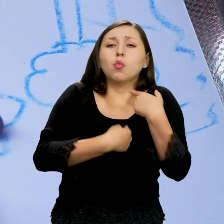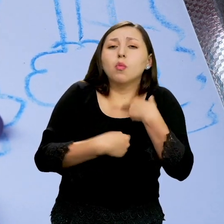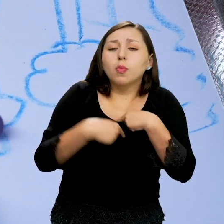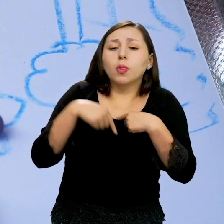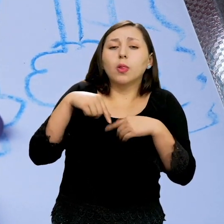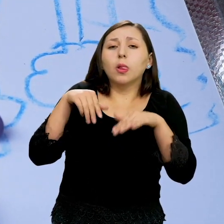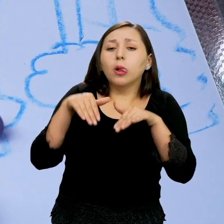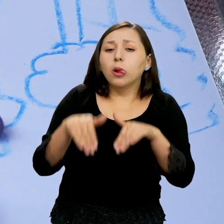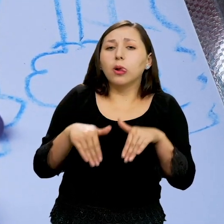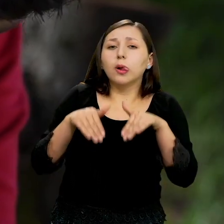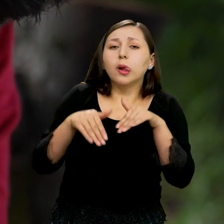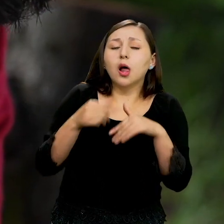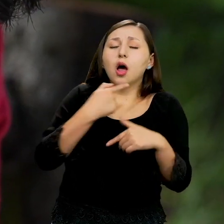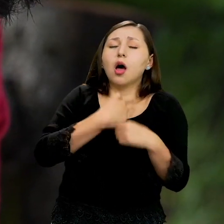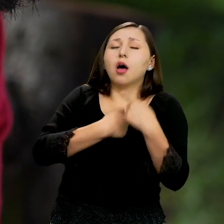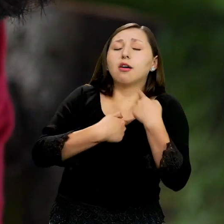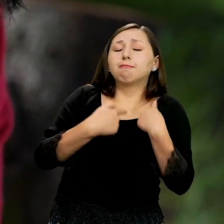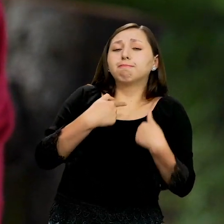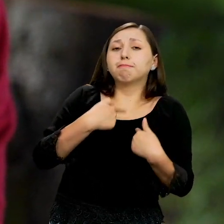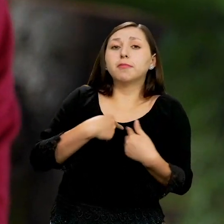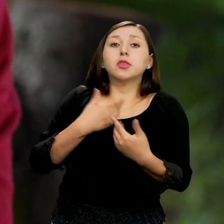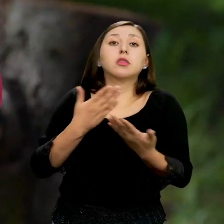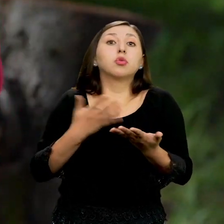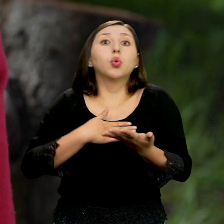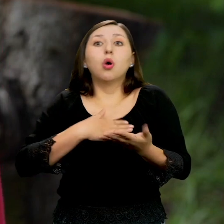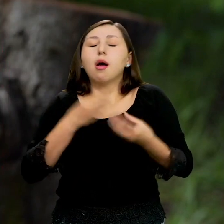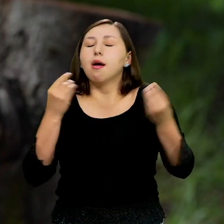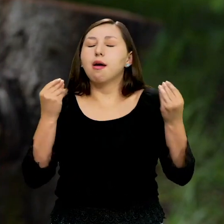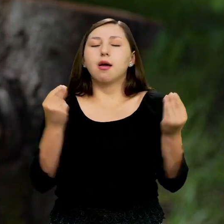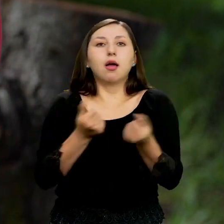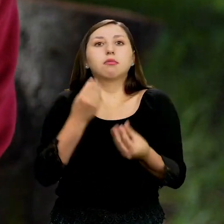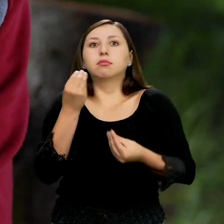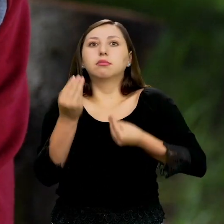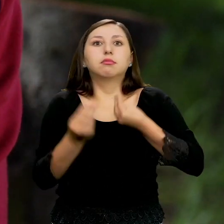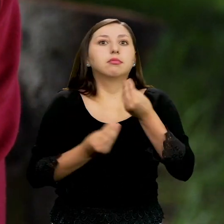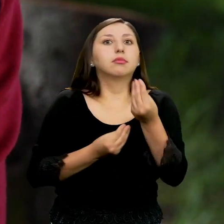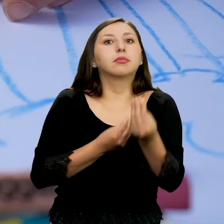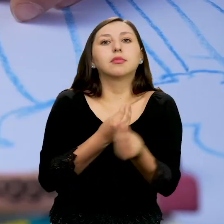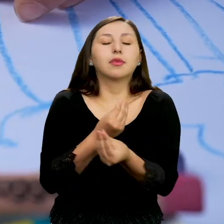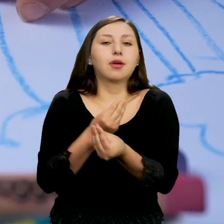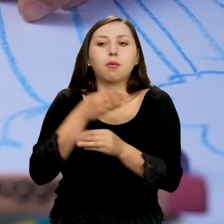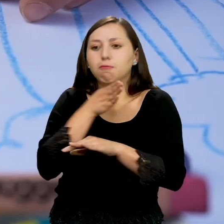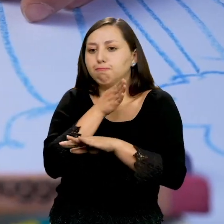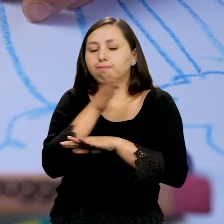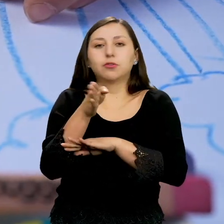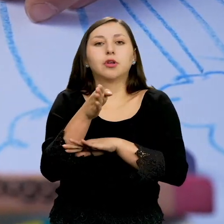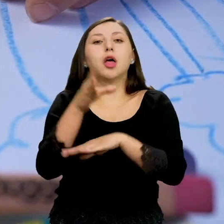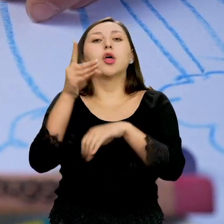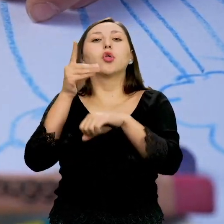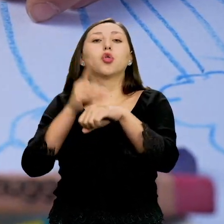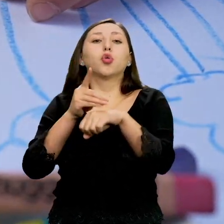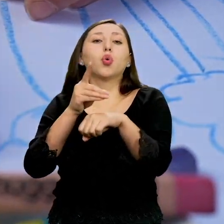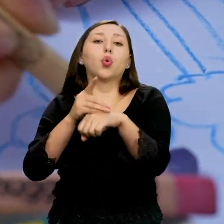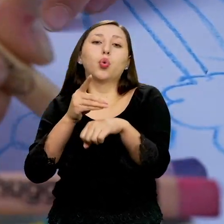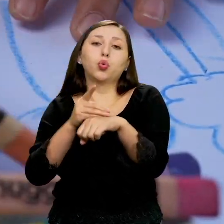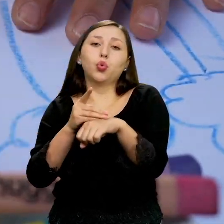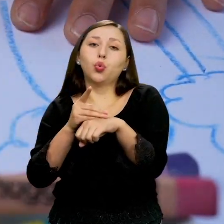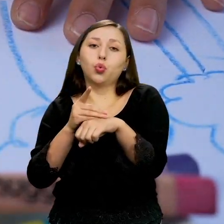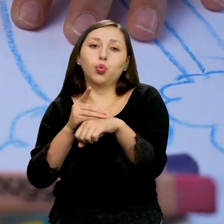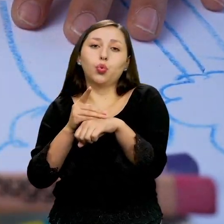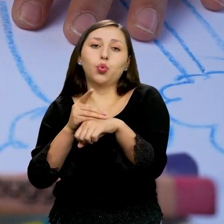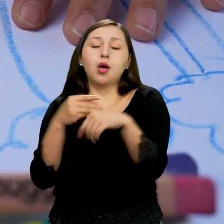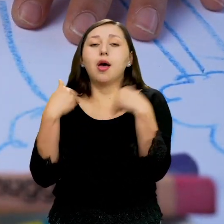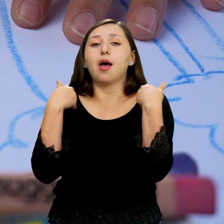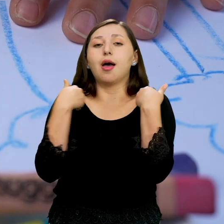Y entonces Yo la llevé al veterinario El perrito Ahí le revisé un